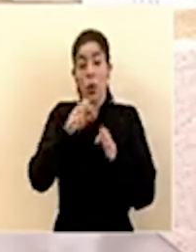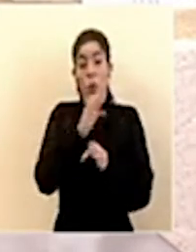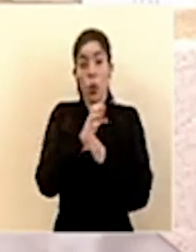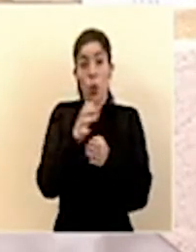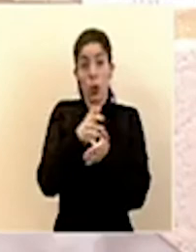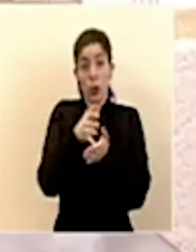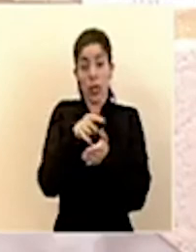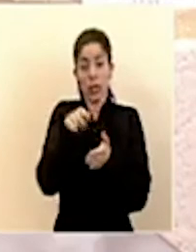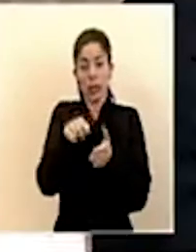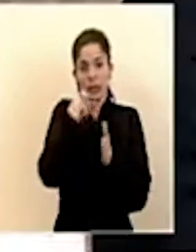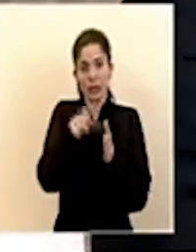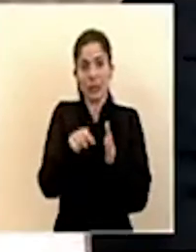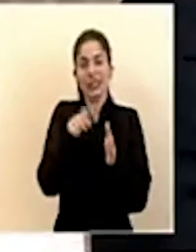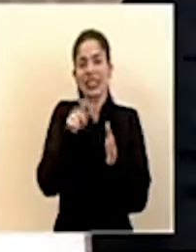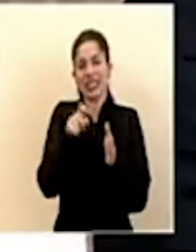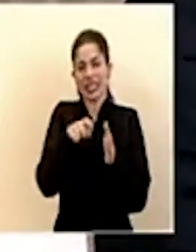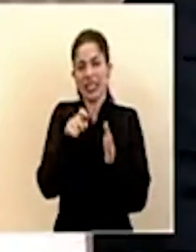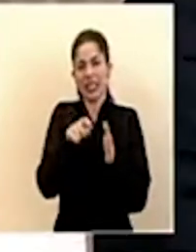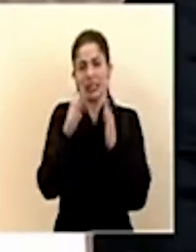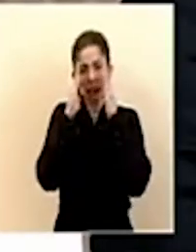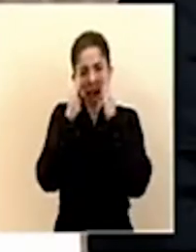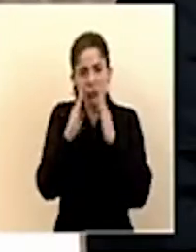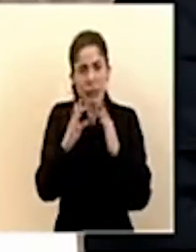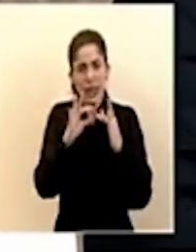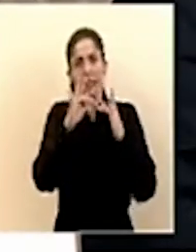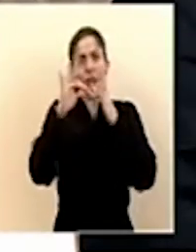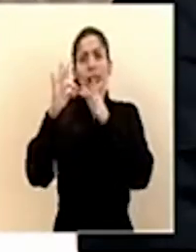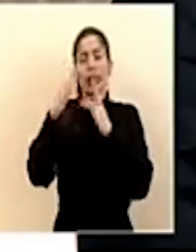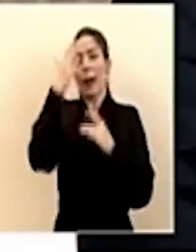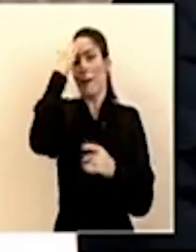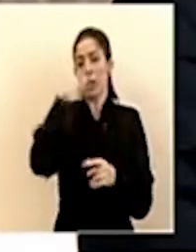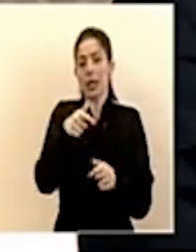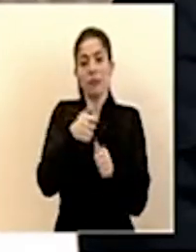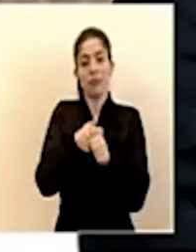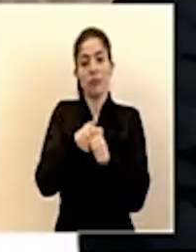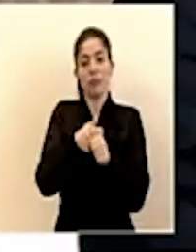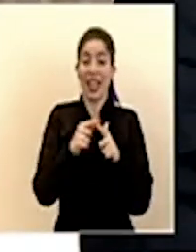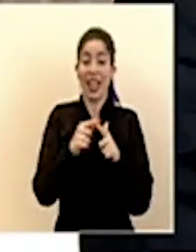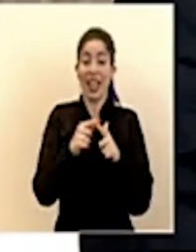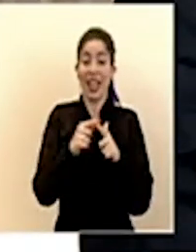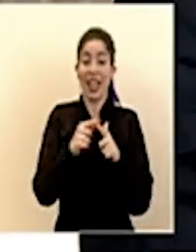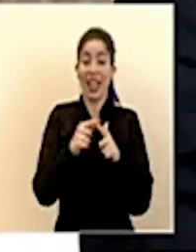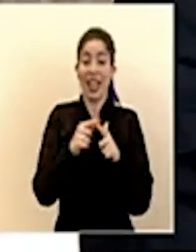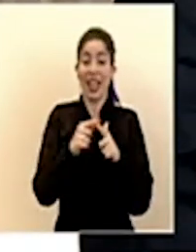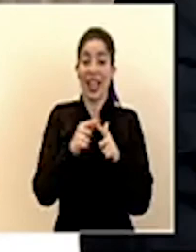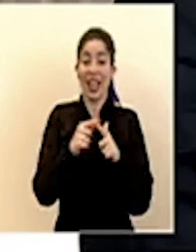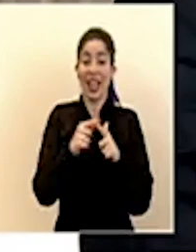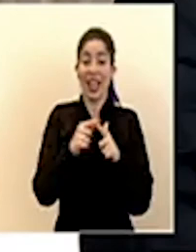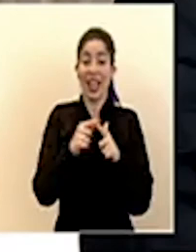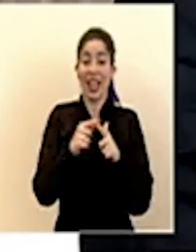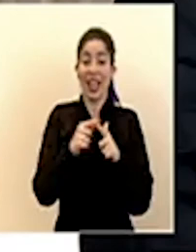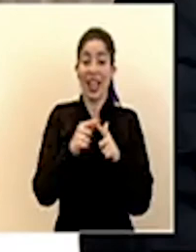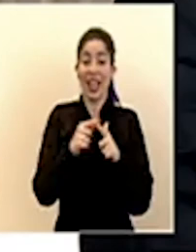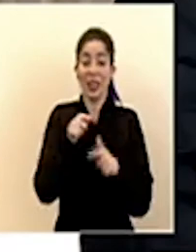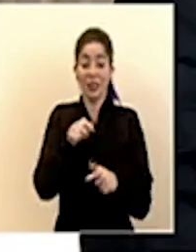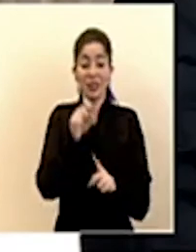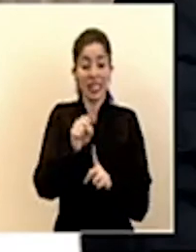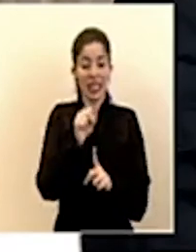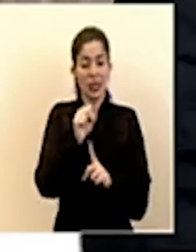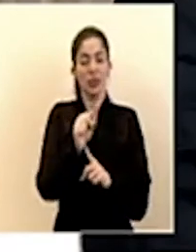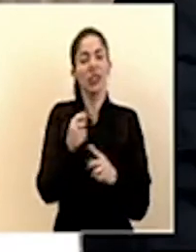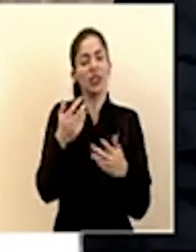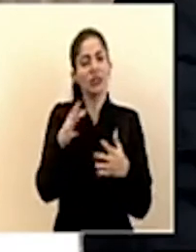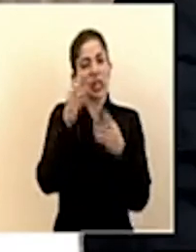están requiriendo una intervención especial porque no pueden respirar por ellos mismos espontáneamente y esa condición pues ya hemos